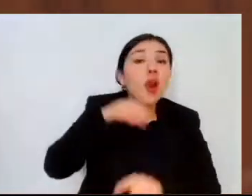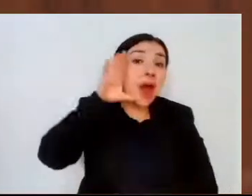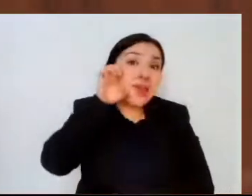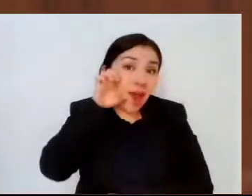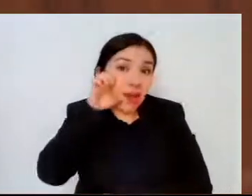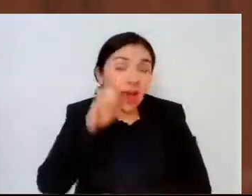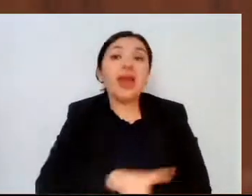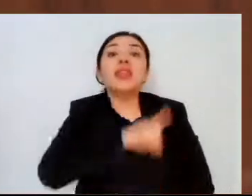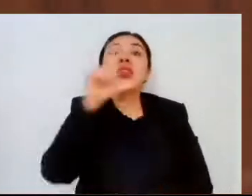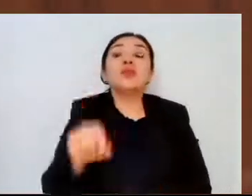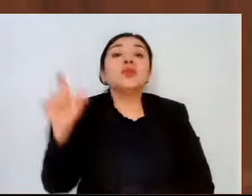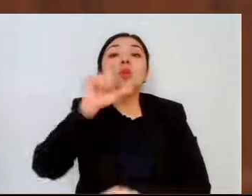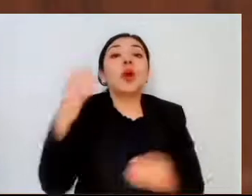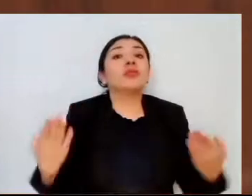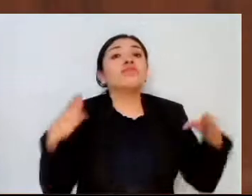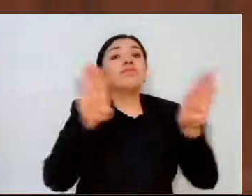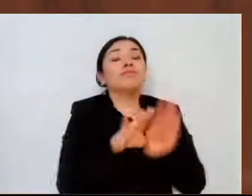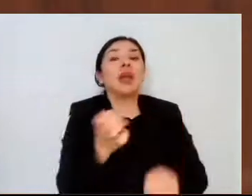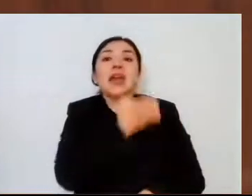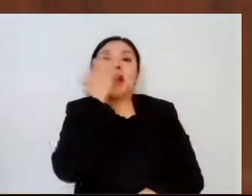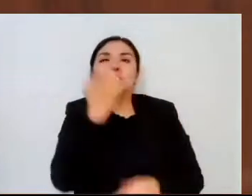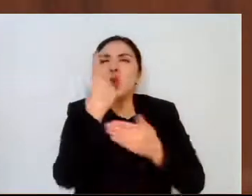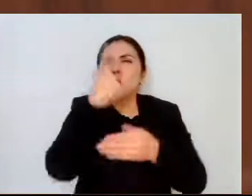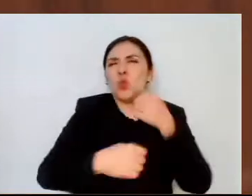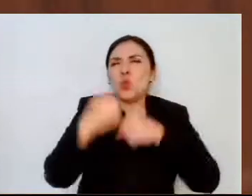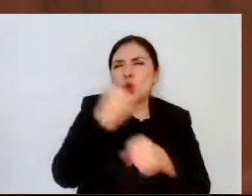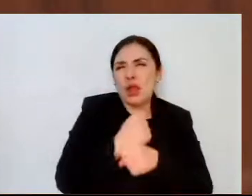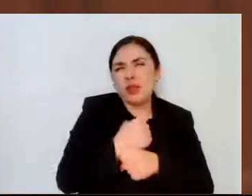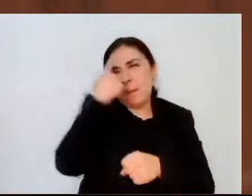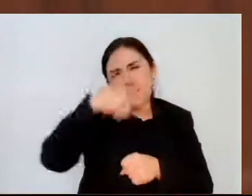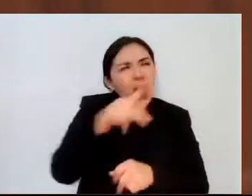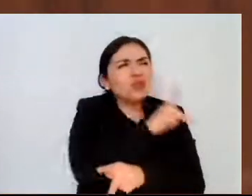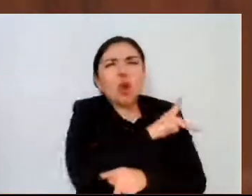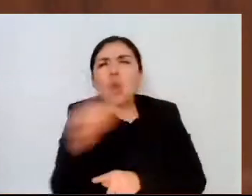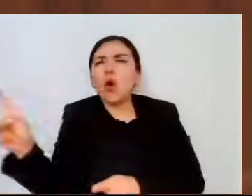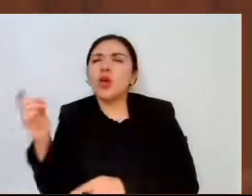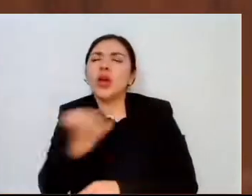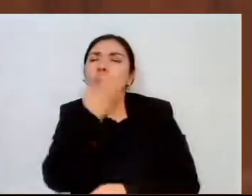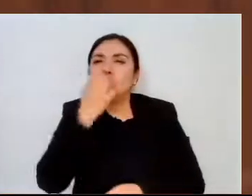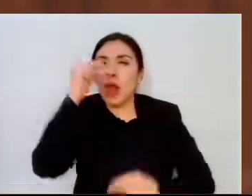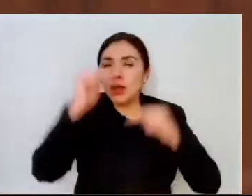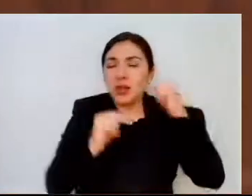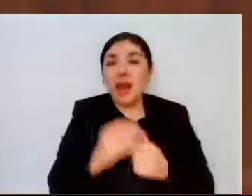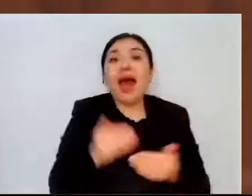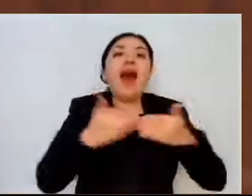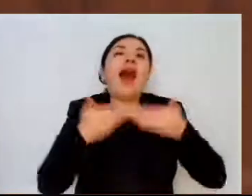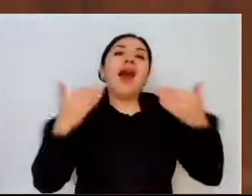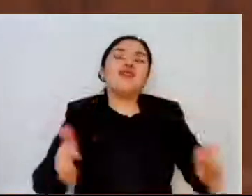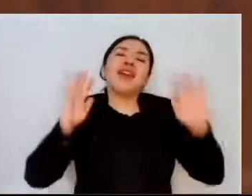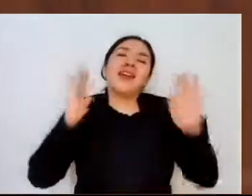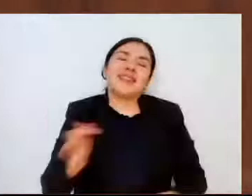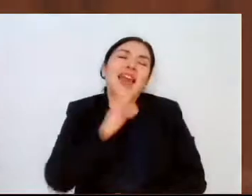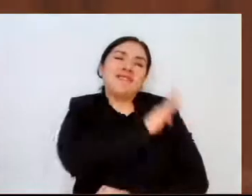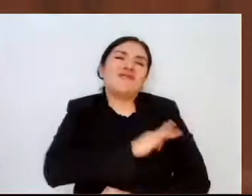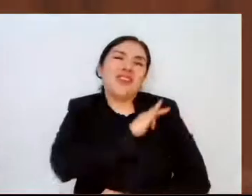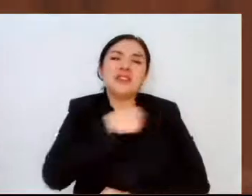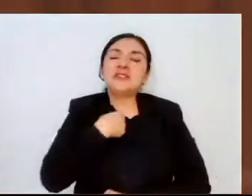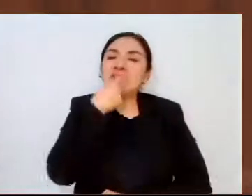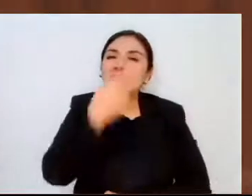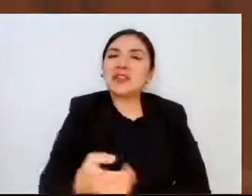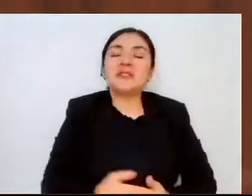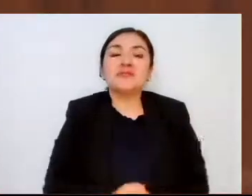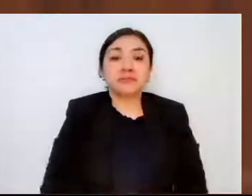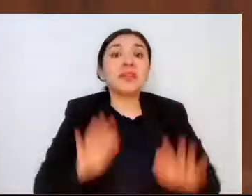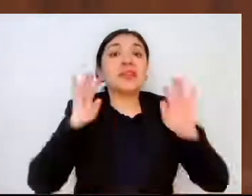en el cierre del ciclo escolar pasado en todos los niveles, hoy gratamente les informo que ya